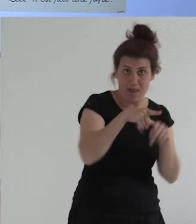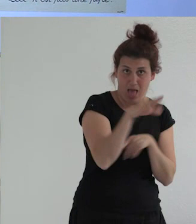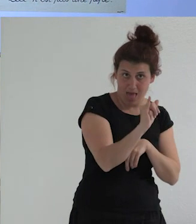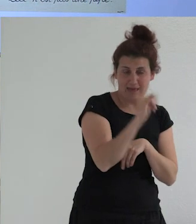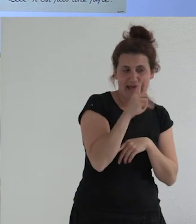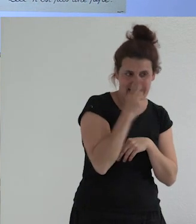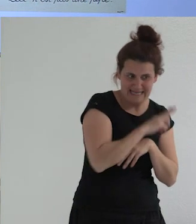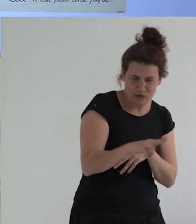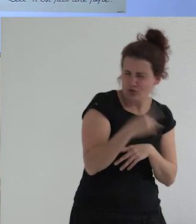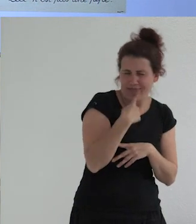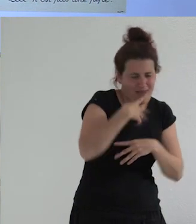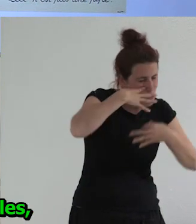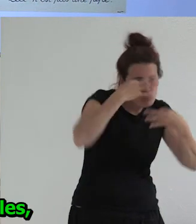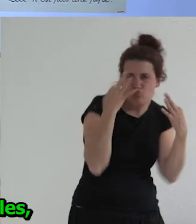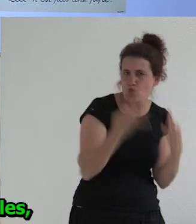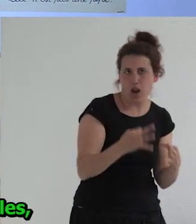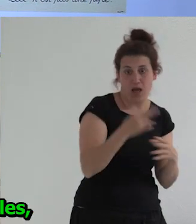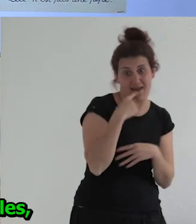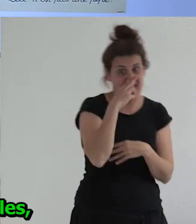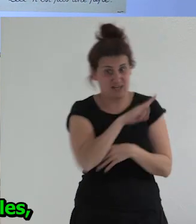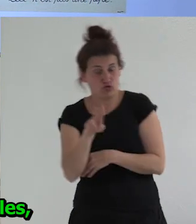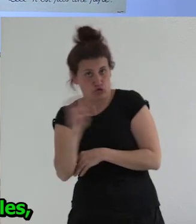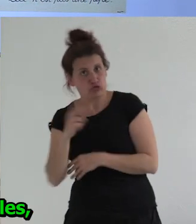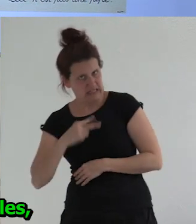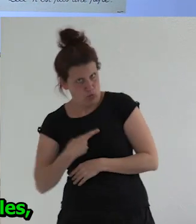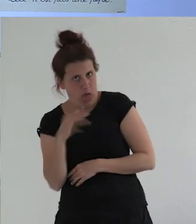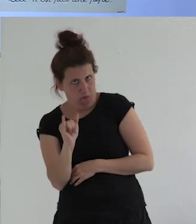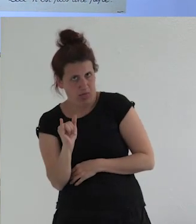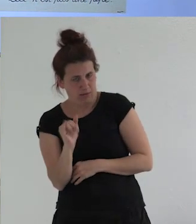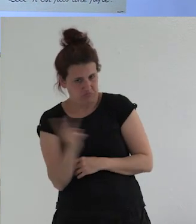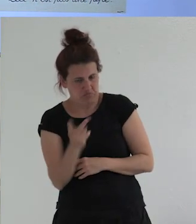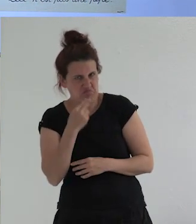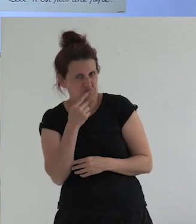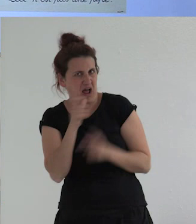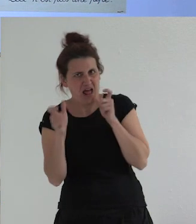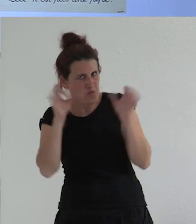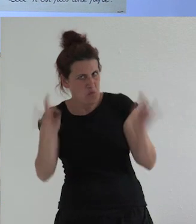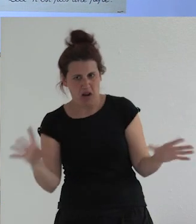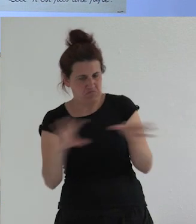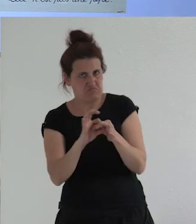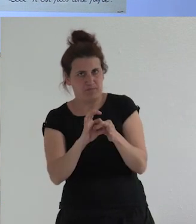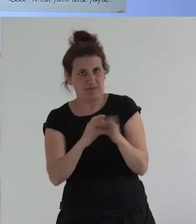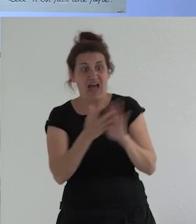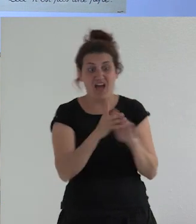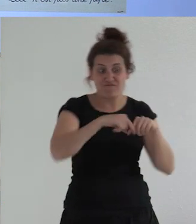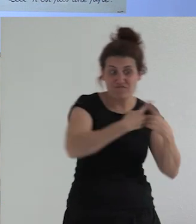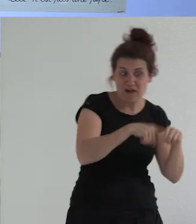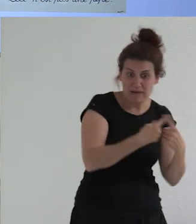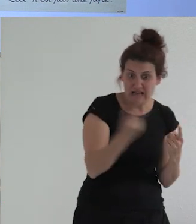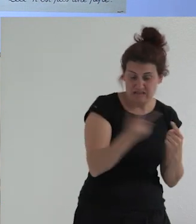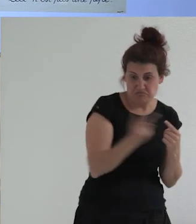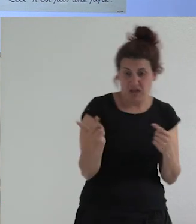que dicen exactamente lo mismo que algunos niños que son transexuales haya familias que con esos niños pues no hagan procesos de